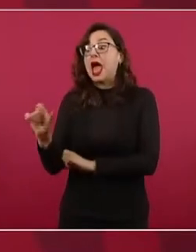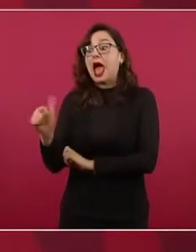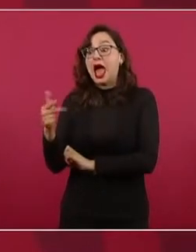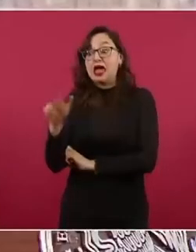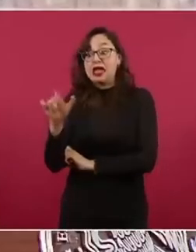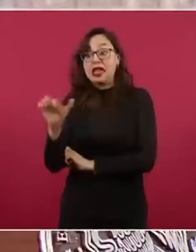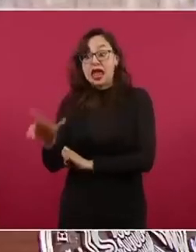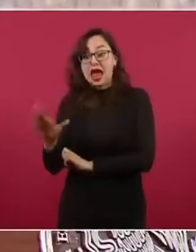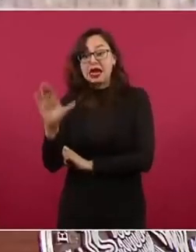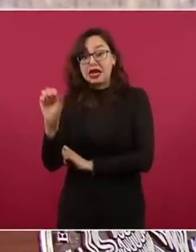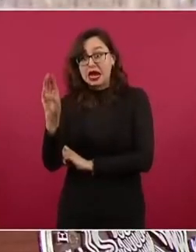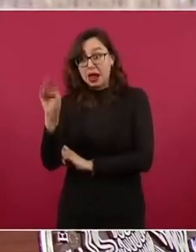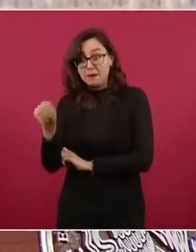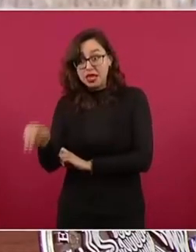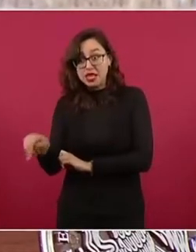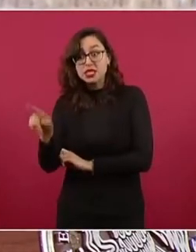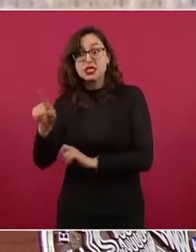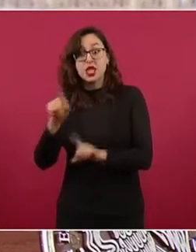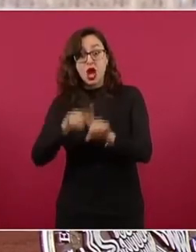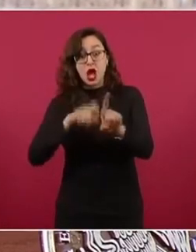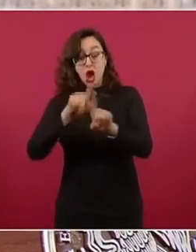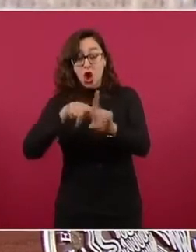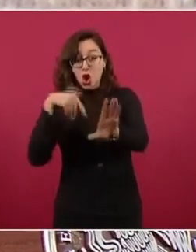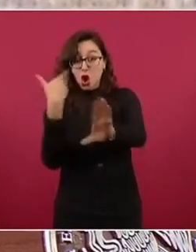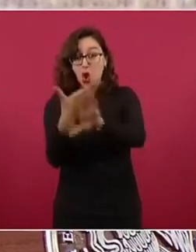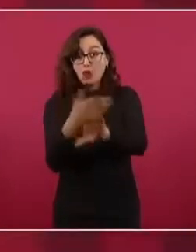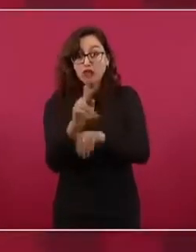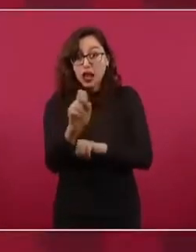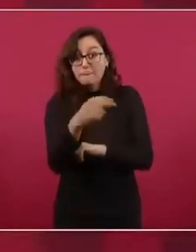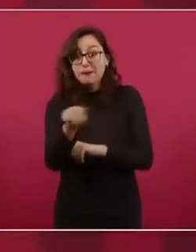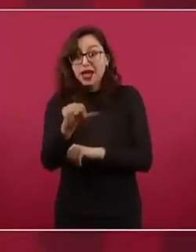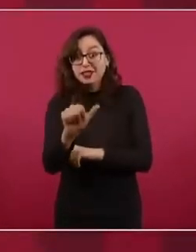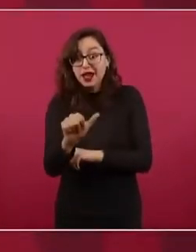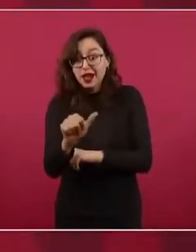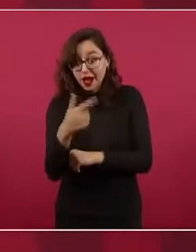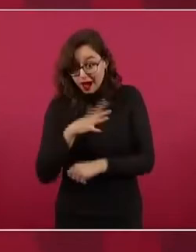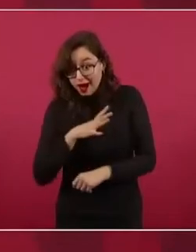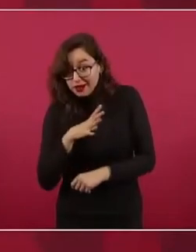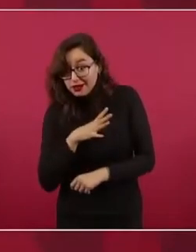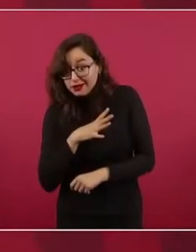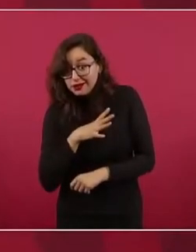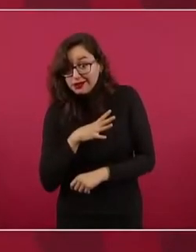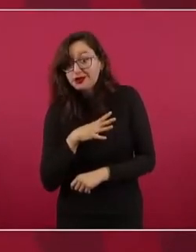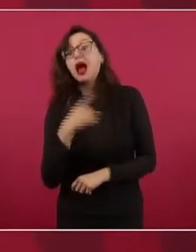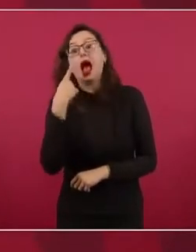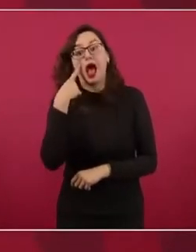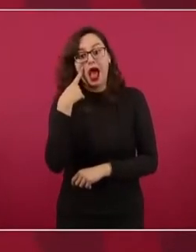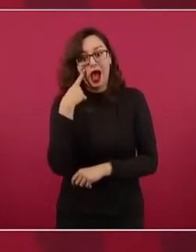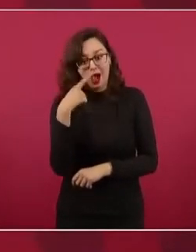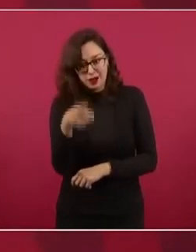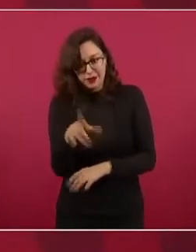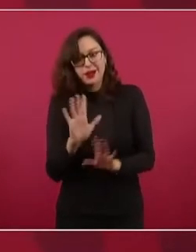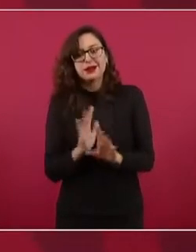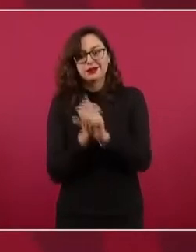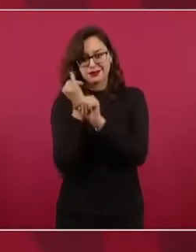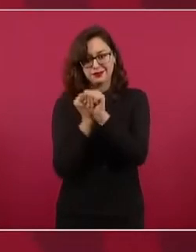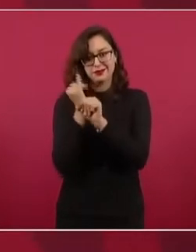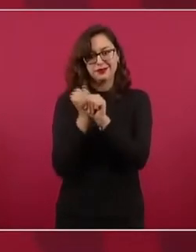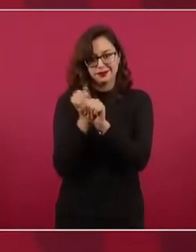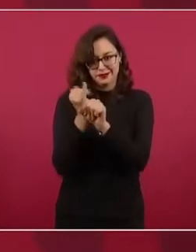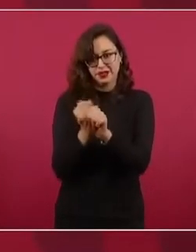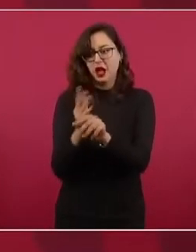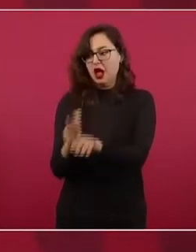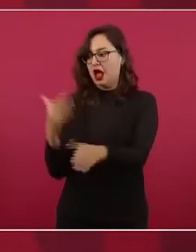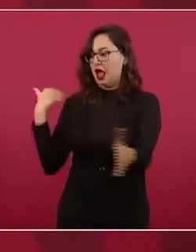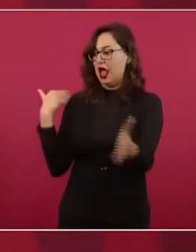los vemos aquí. De todas, de todo el tiempo, porque llegó un momento en